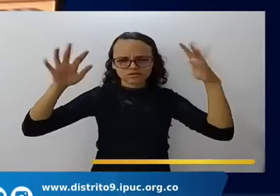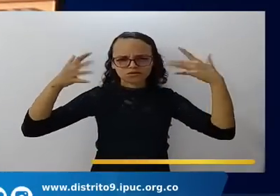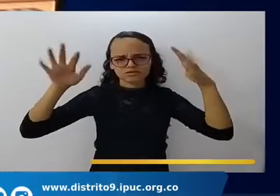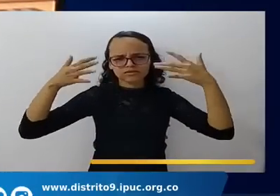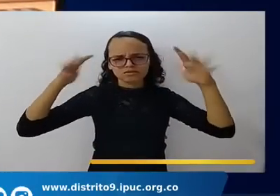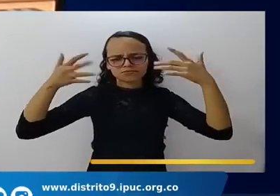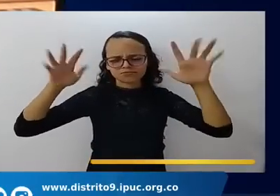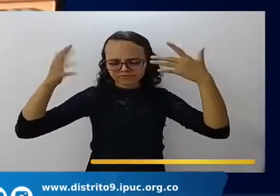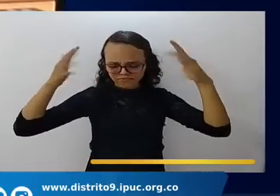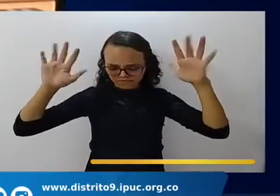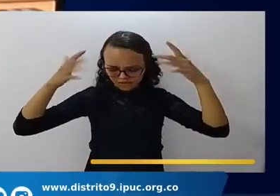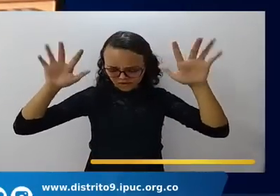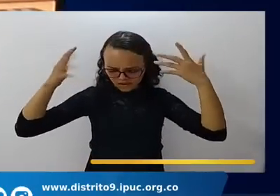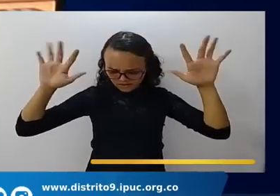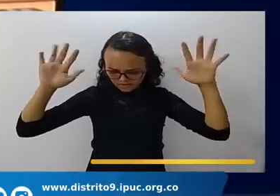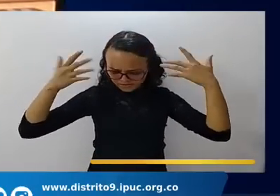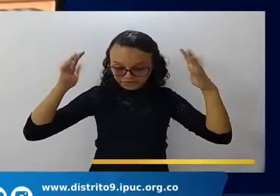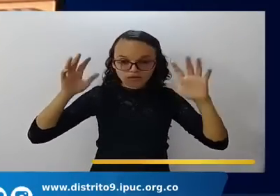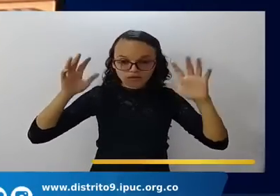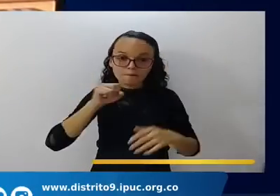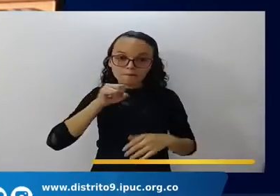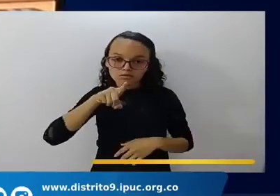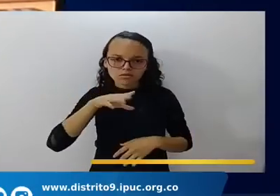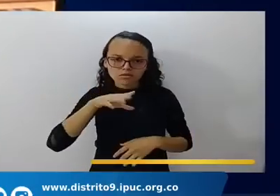Te ha dado mucho el Señor aquí.